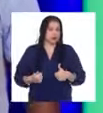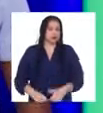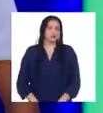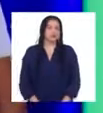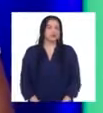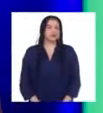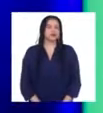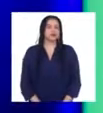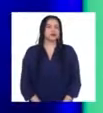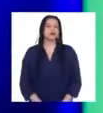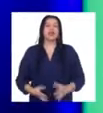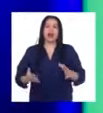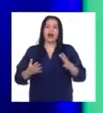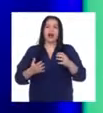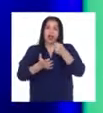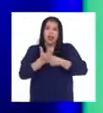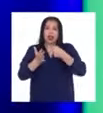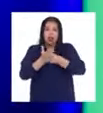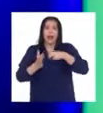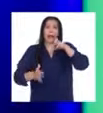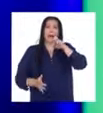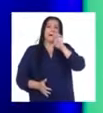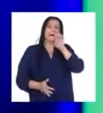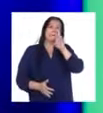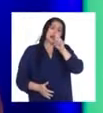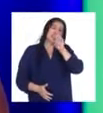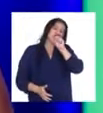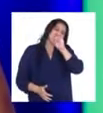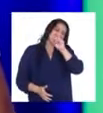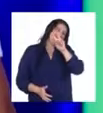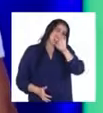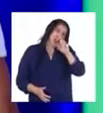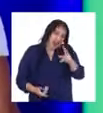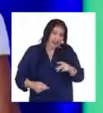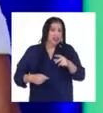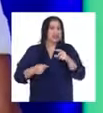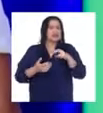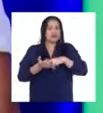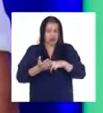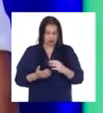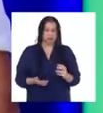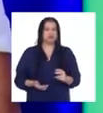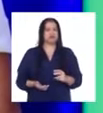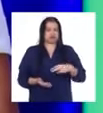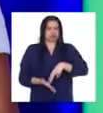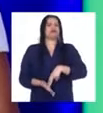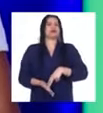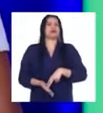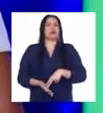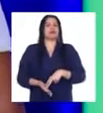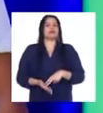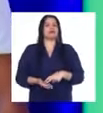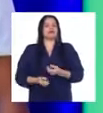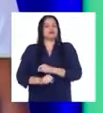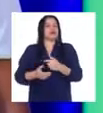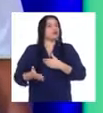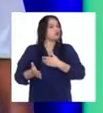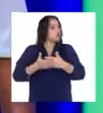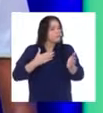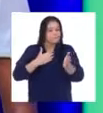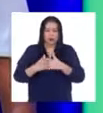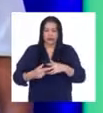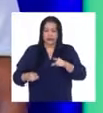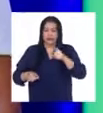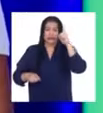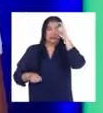esa perseverancia que te permite mantenerte firme aun cuando la situación se